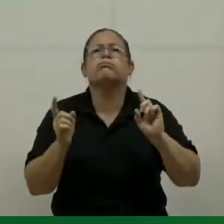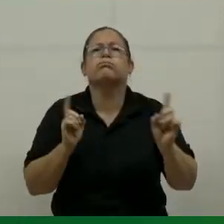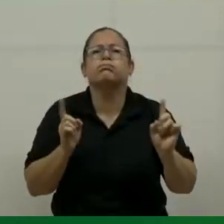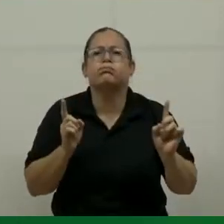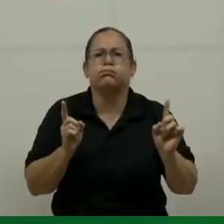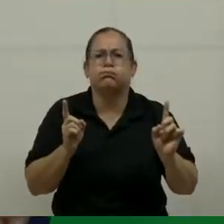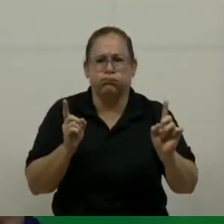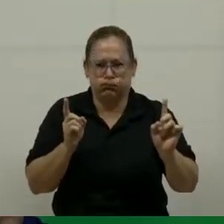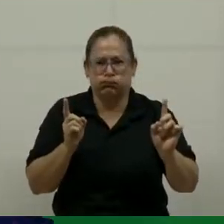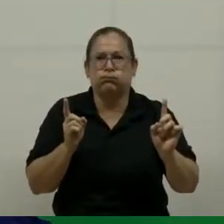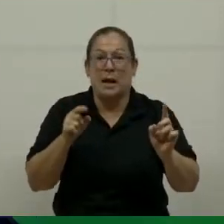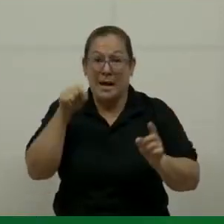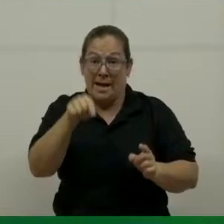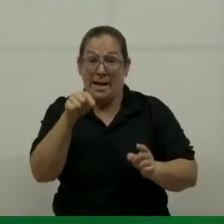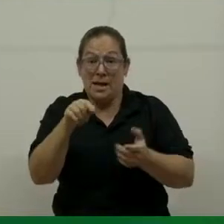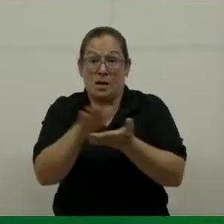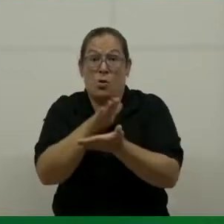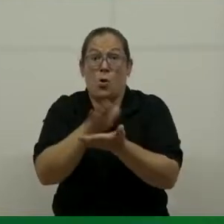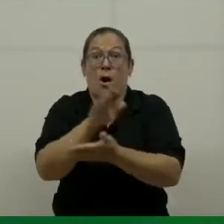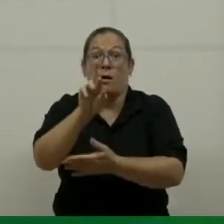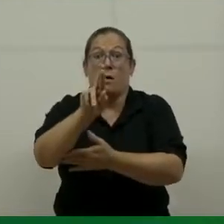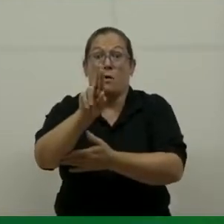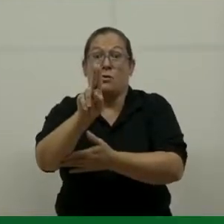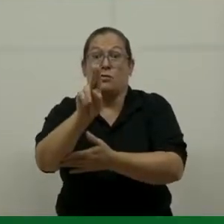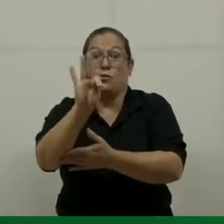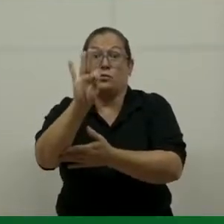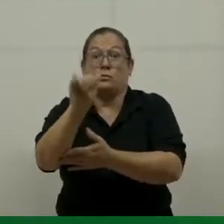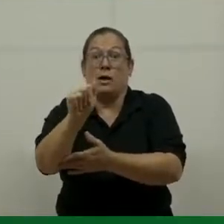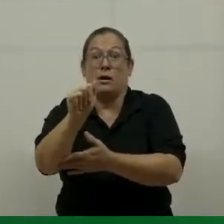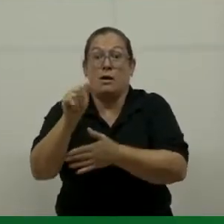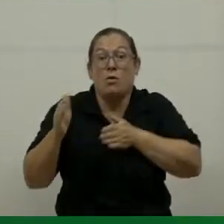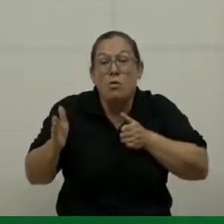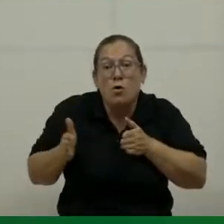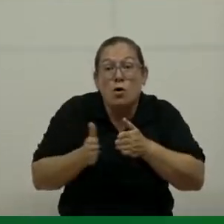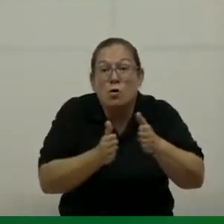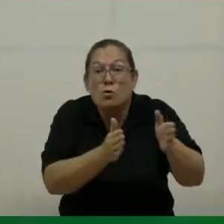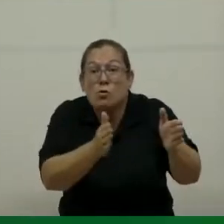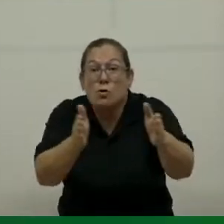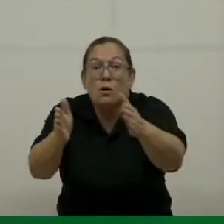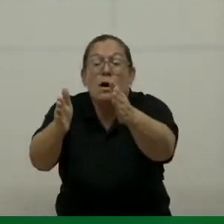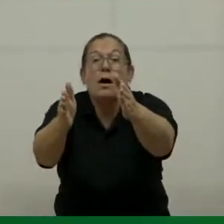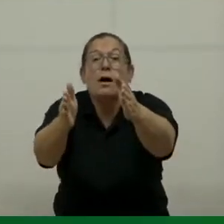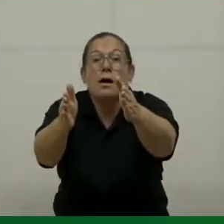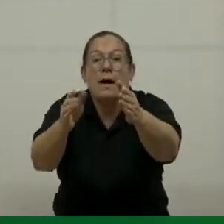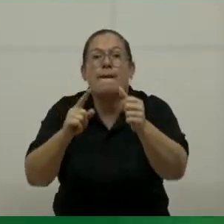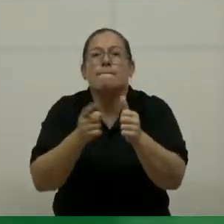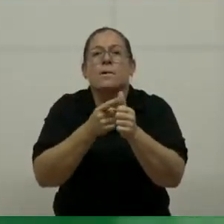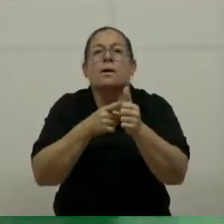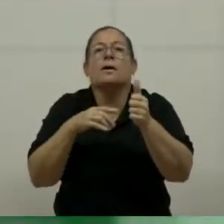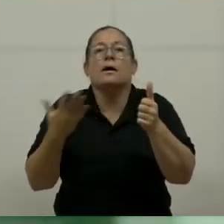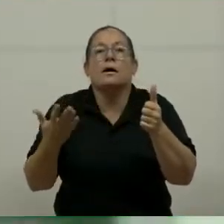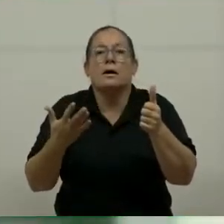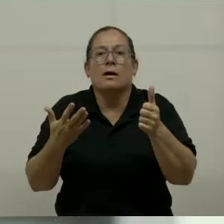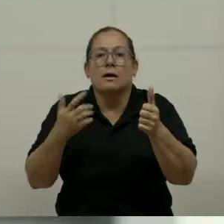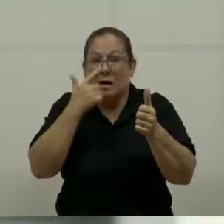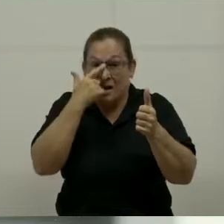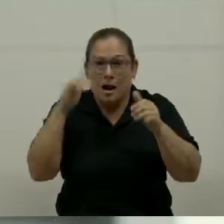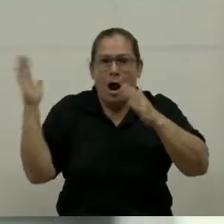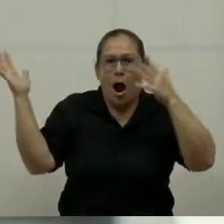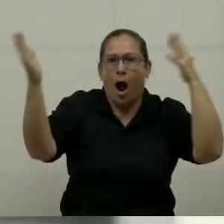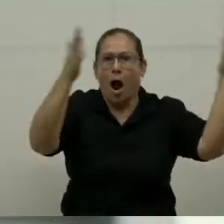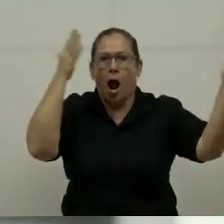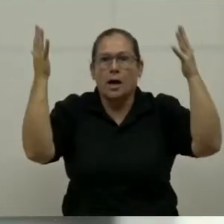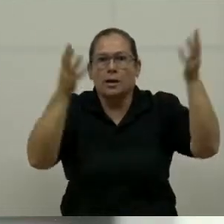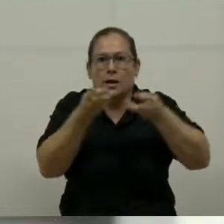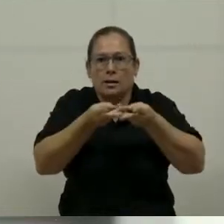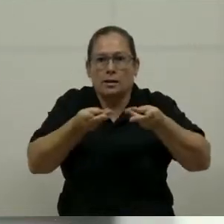ruta, si lo podemos ver acá, son seis hojas de ruta que definimos. La primera es aire, mar y tierra. La